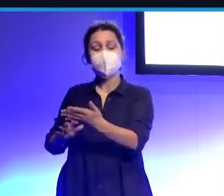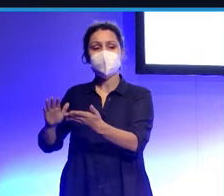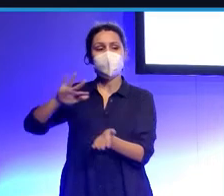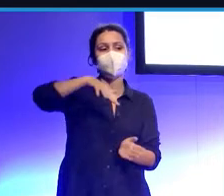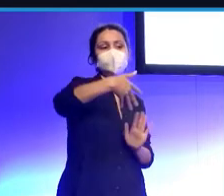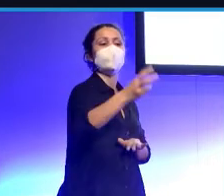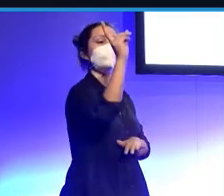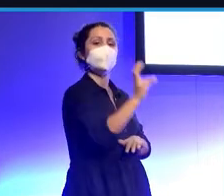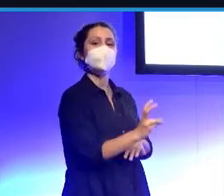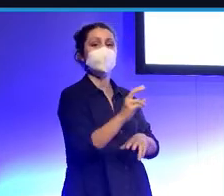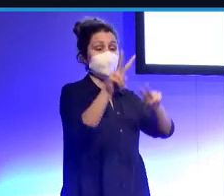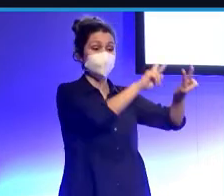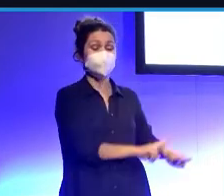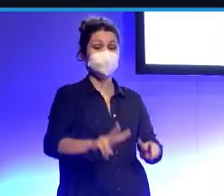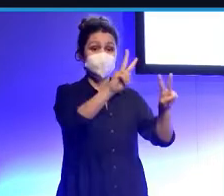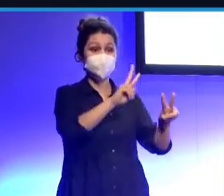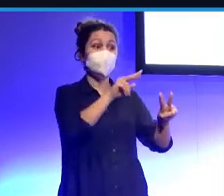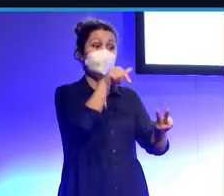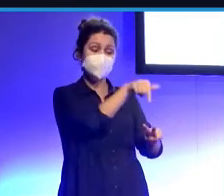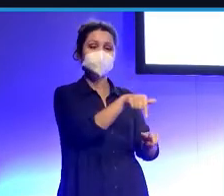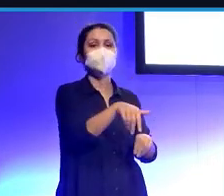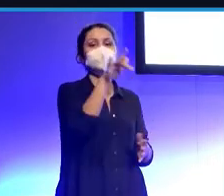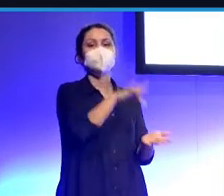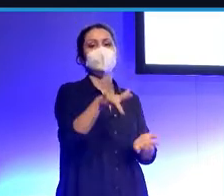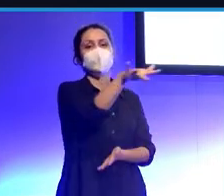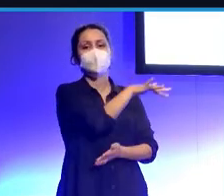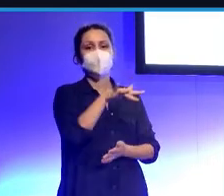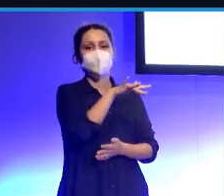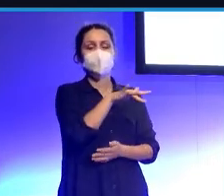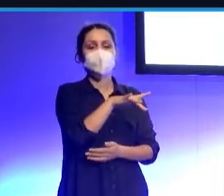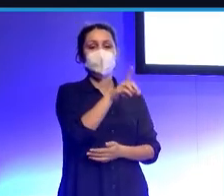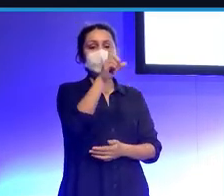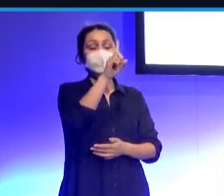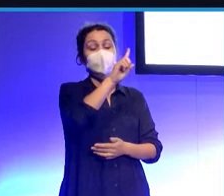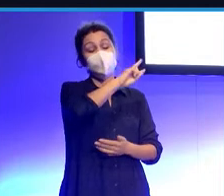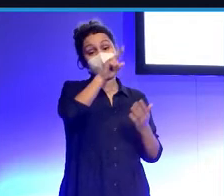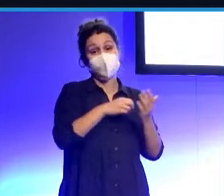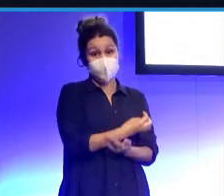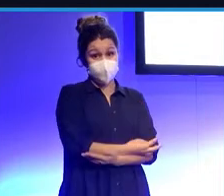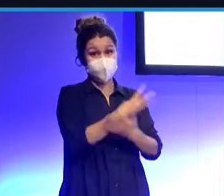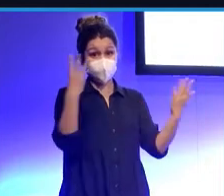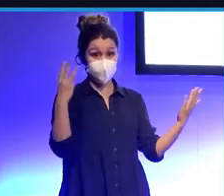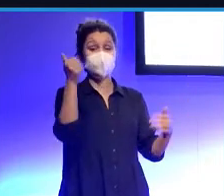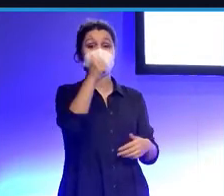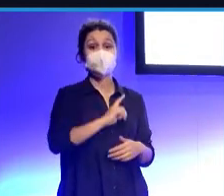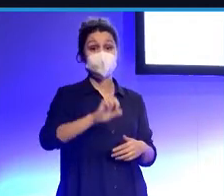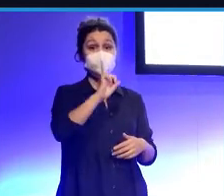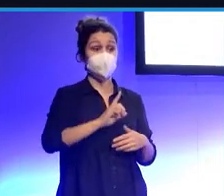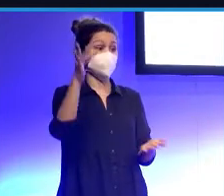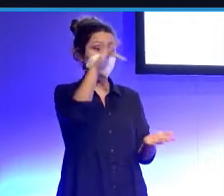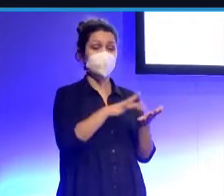y en el estudio, el estudio está basado en un partido que ocurrió en el Mundial de 2018 de Rusia, ¿no? Entonces, en este partido es un Polonia